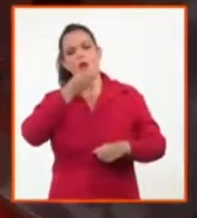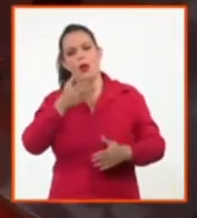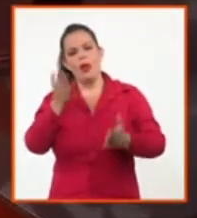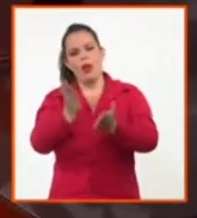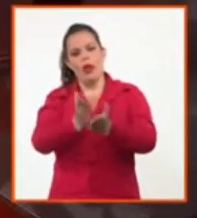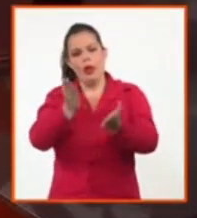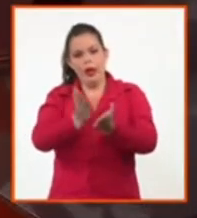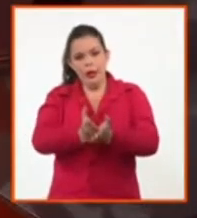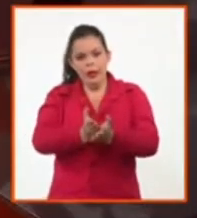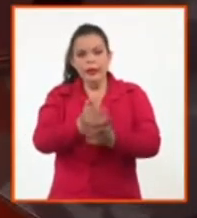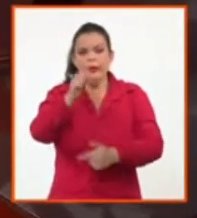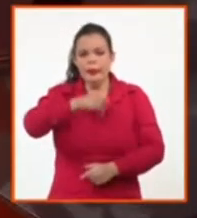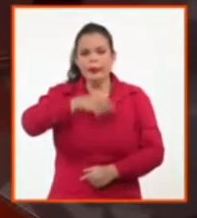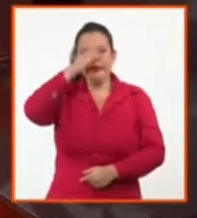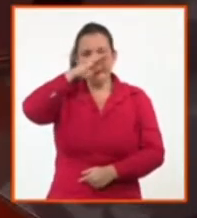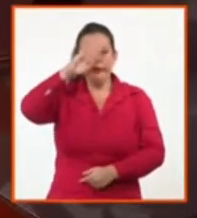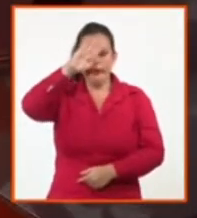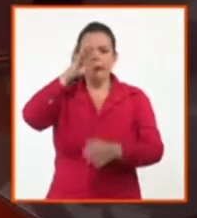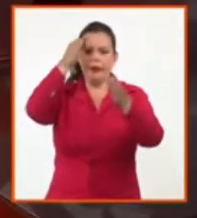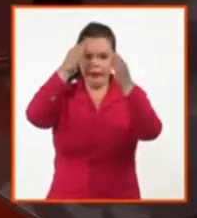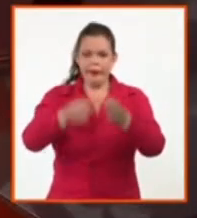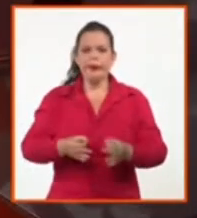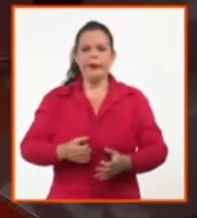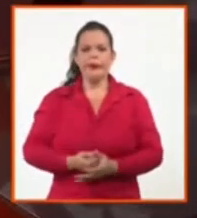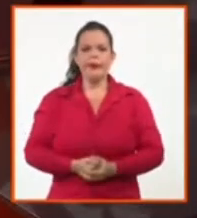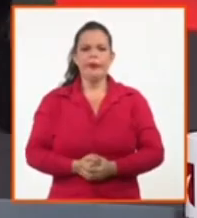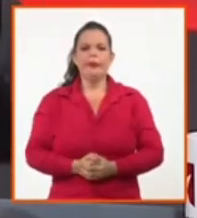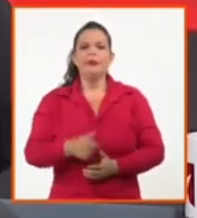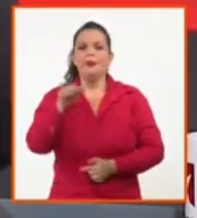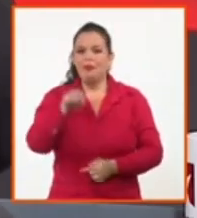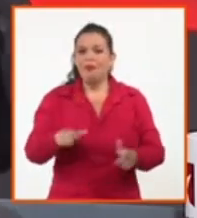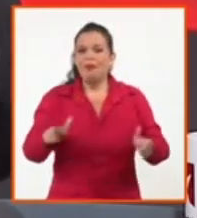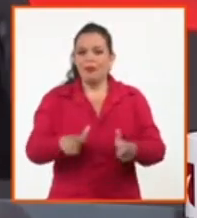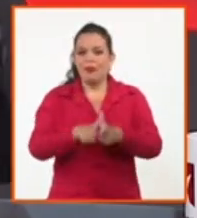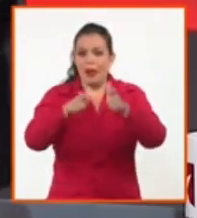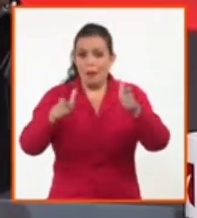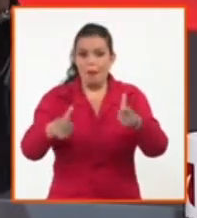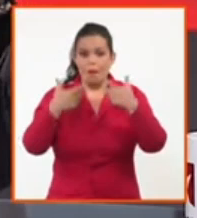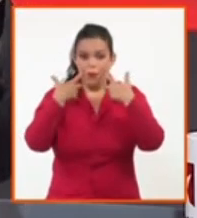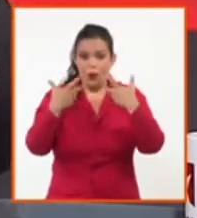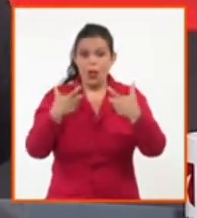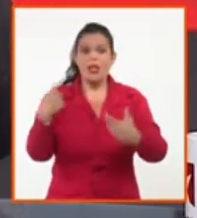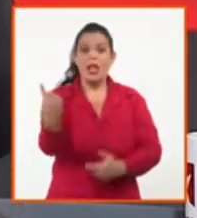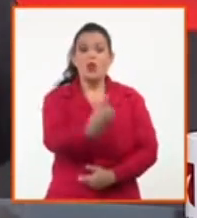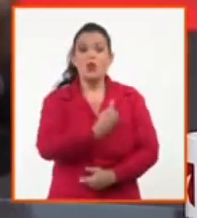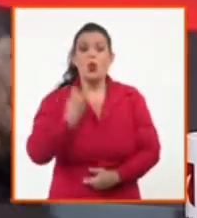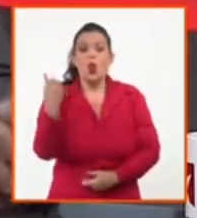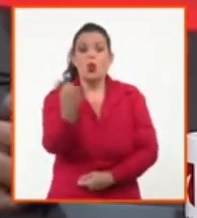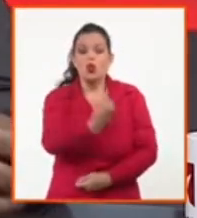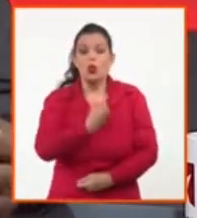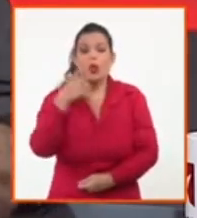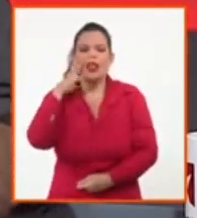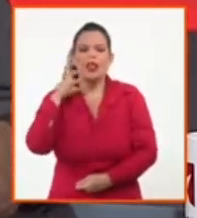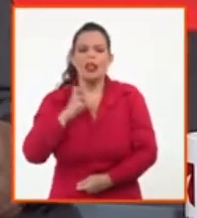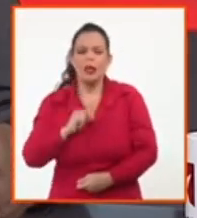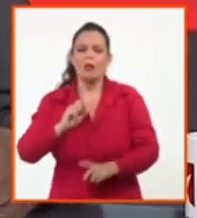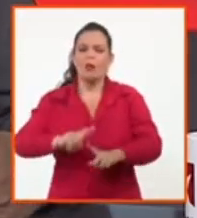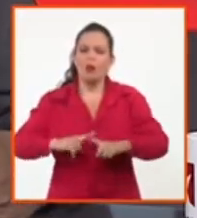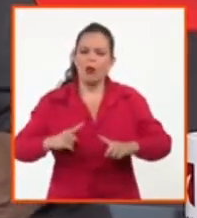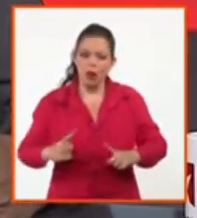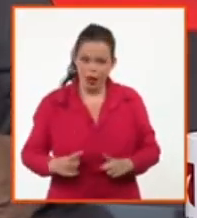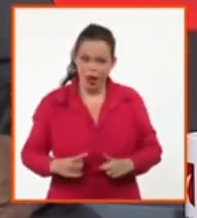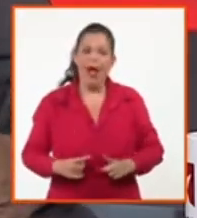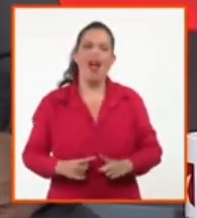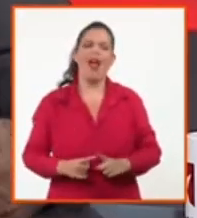niños estaban vacunados. Y la importancia de eso nos damos cuenta solamente si lográramos